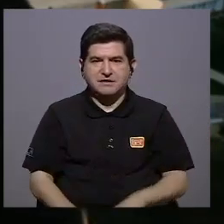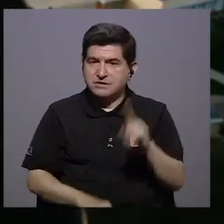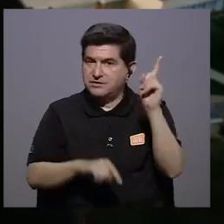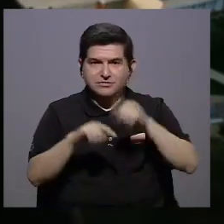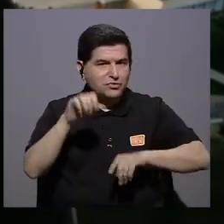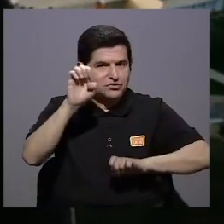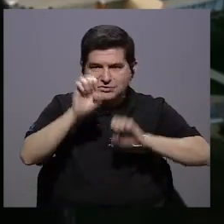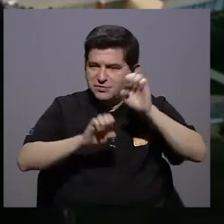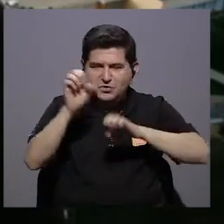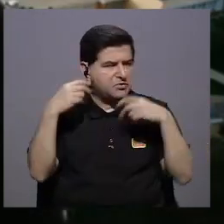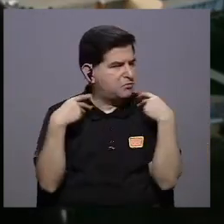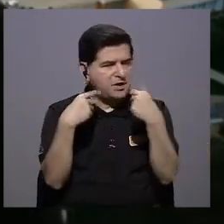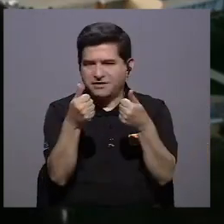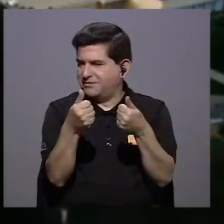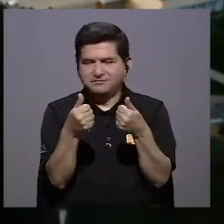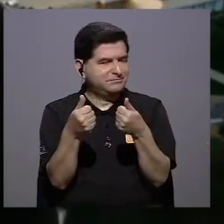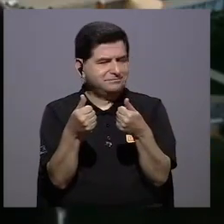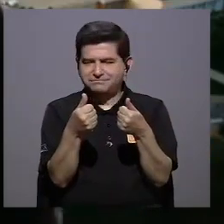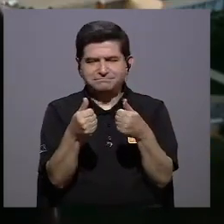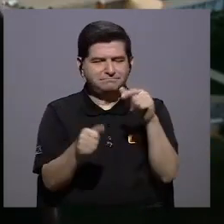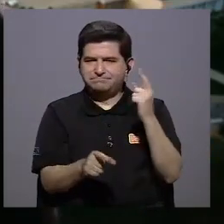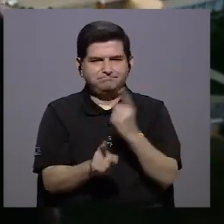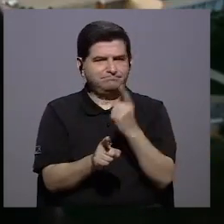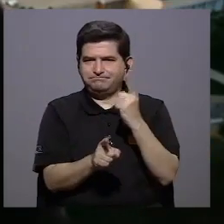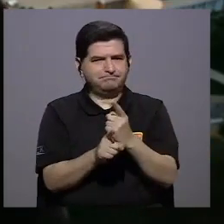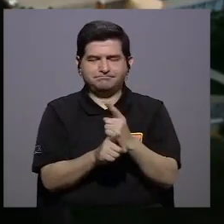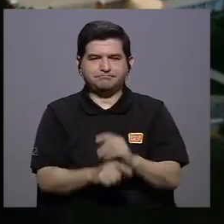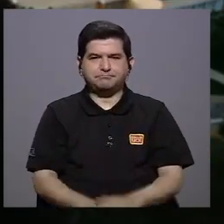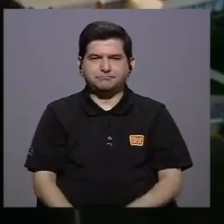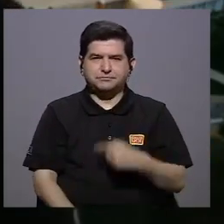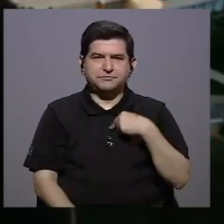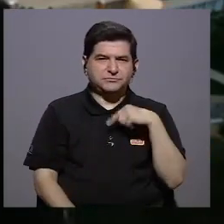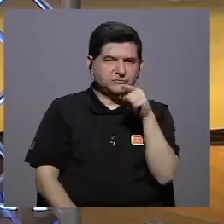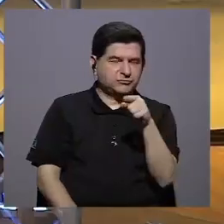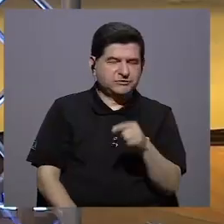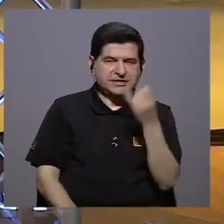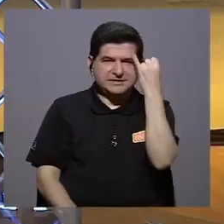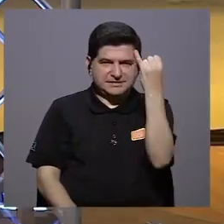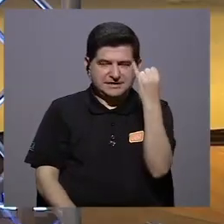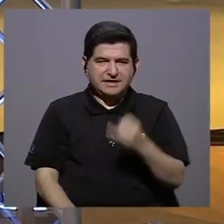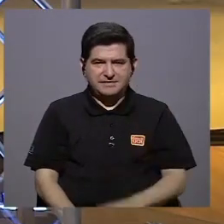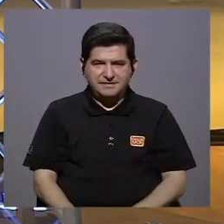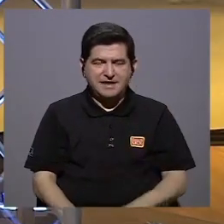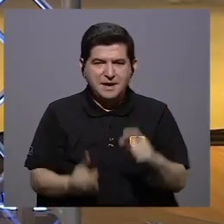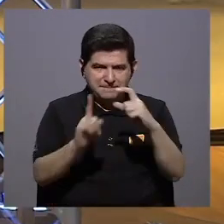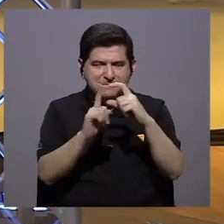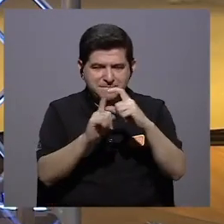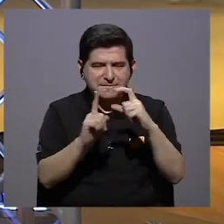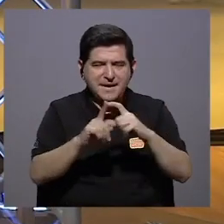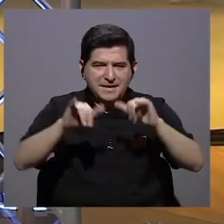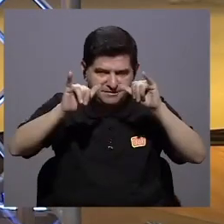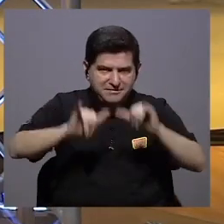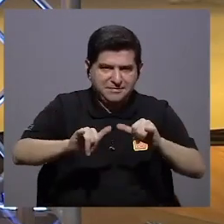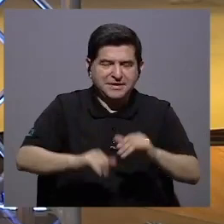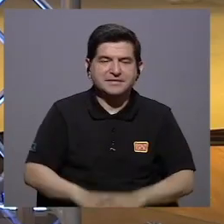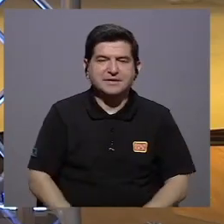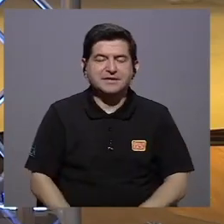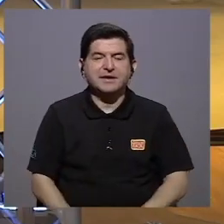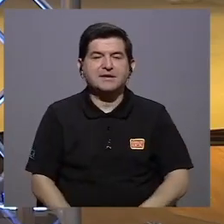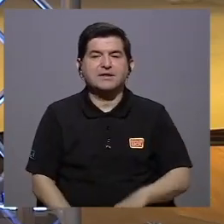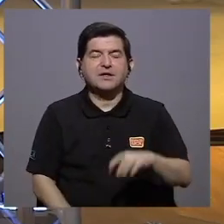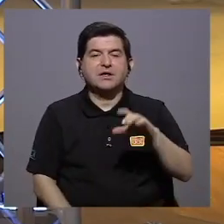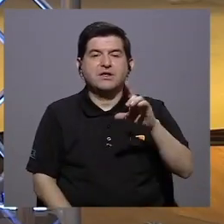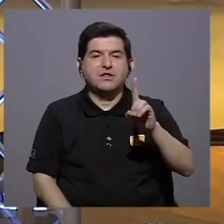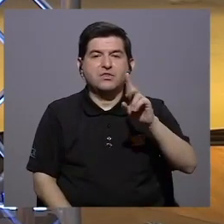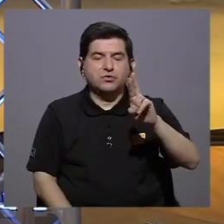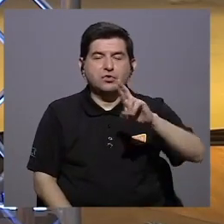esa equidad. No se puede evaluar como si nada. no debiera. Me quiero quedar en este bloque con esas palabras